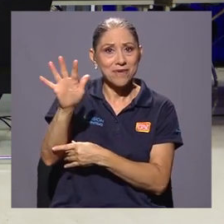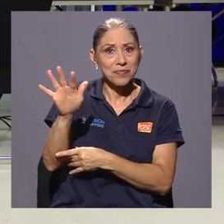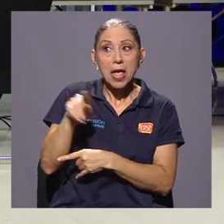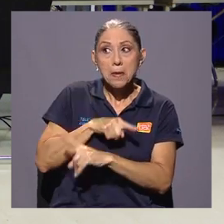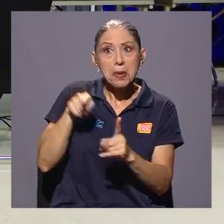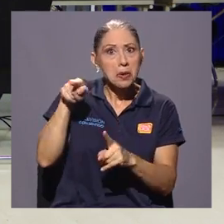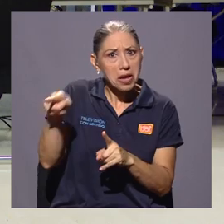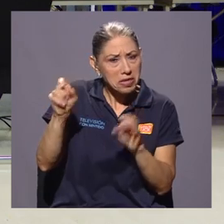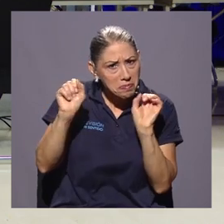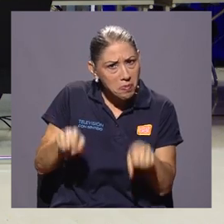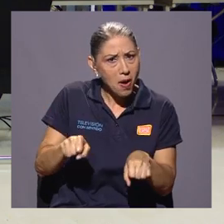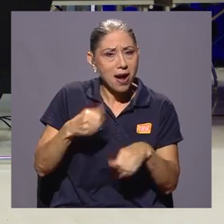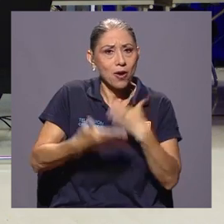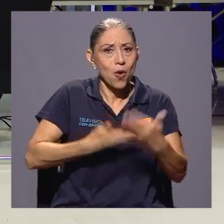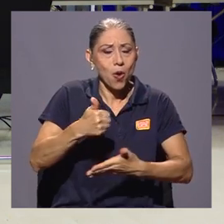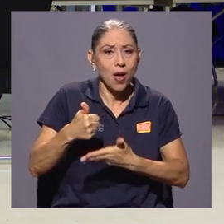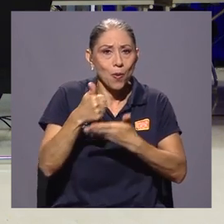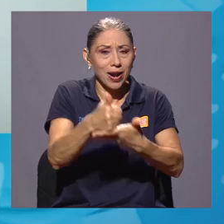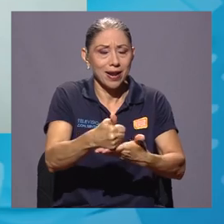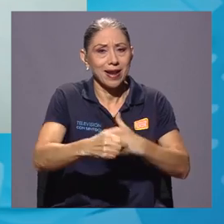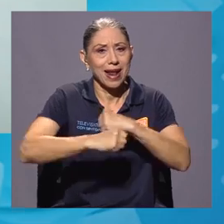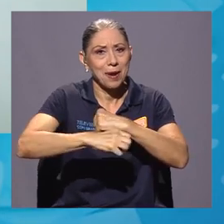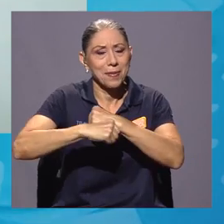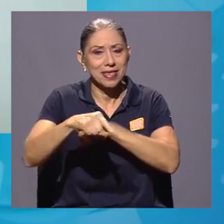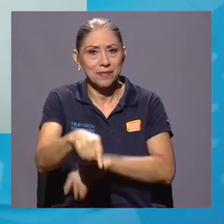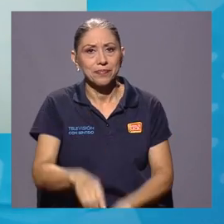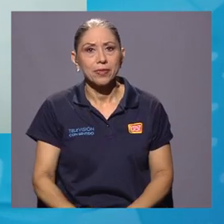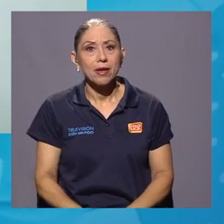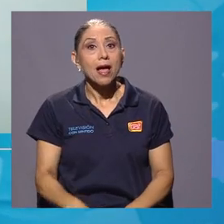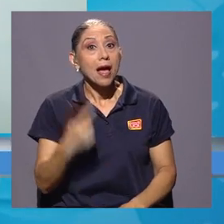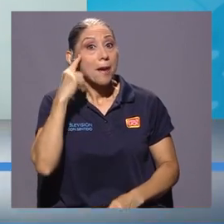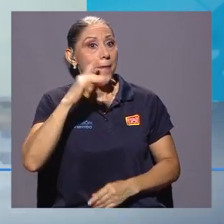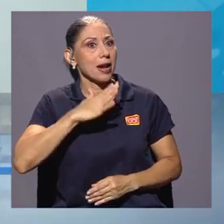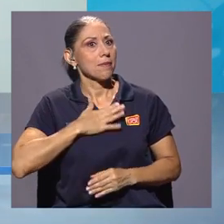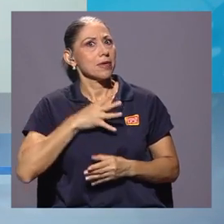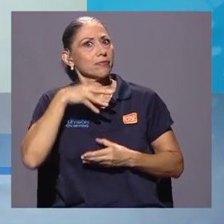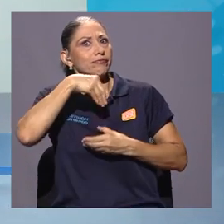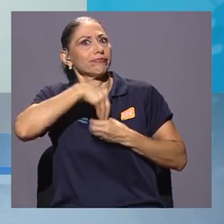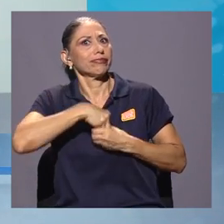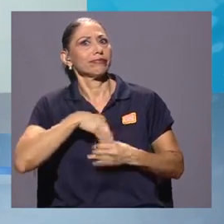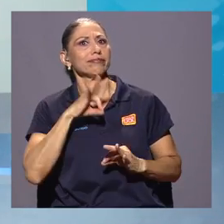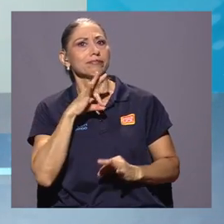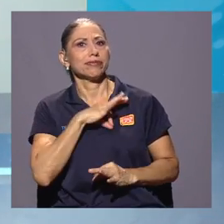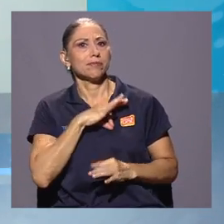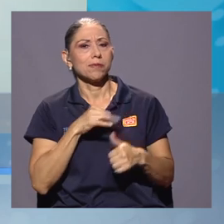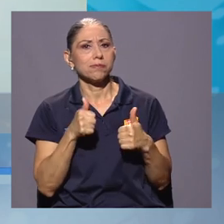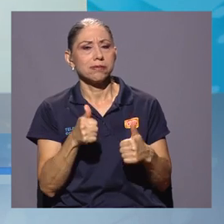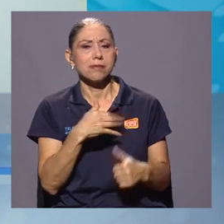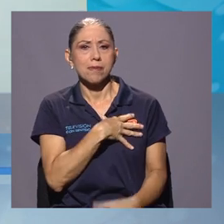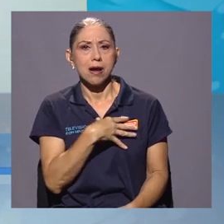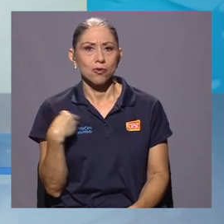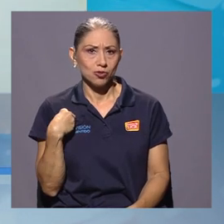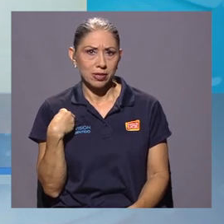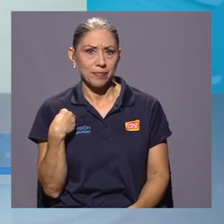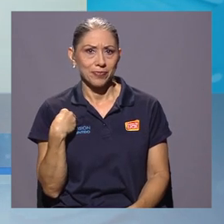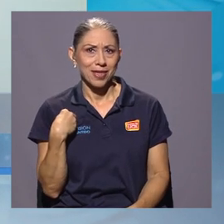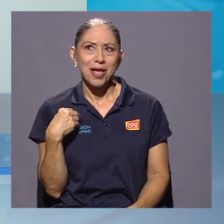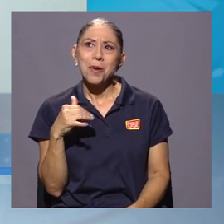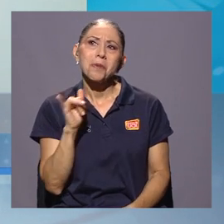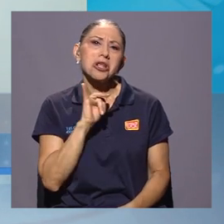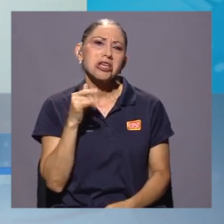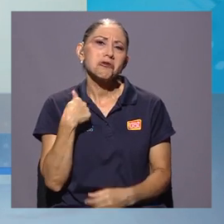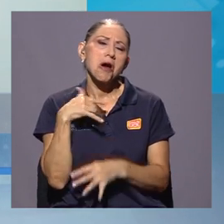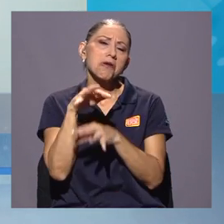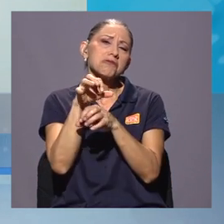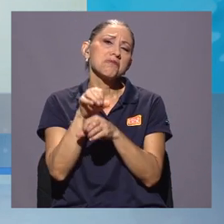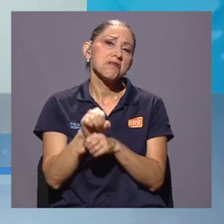para que ella pueda colaborar en la campaña. Ha sido como muy enriquecedor para mí, sea, me gusta demasiado porque es como algo salir